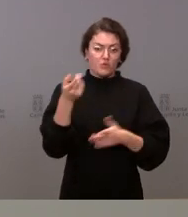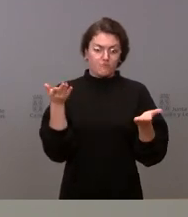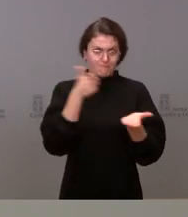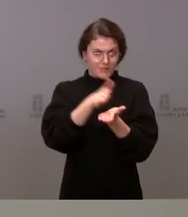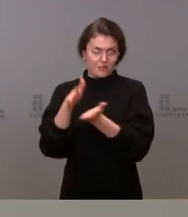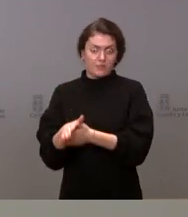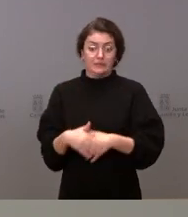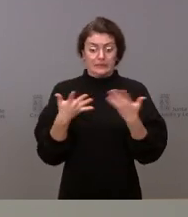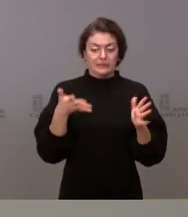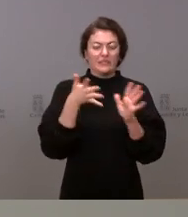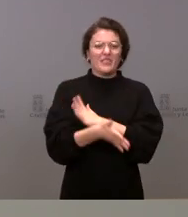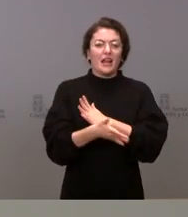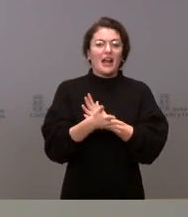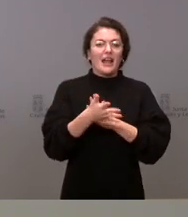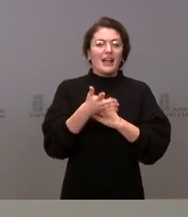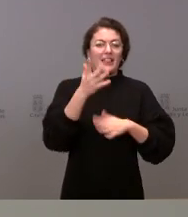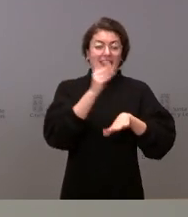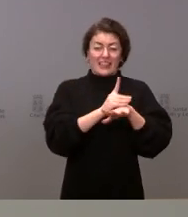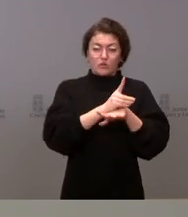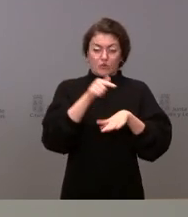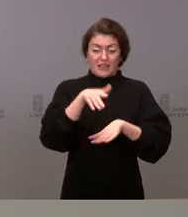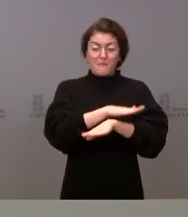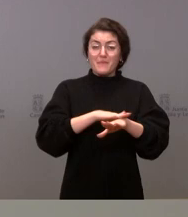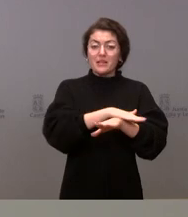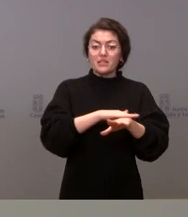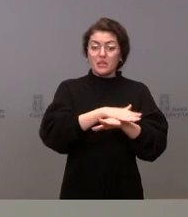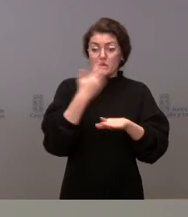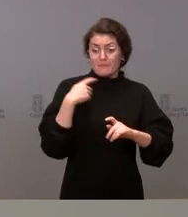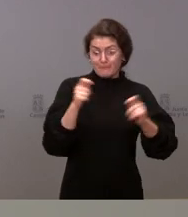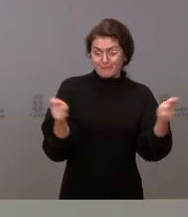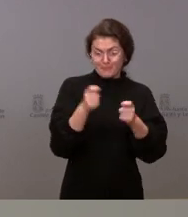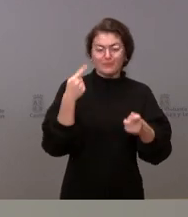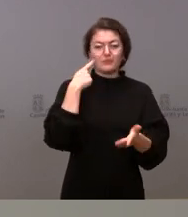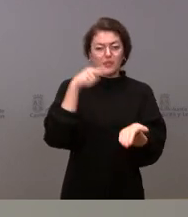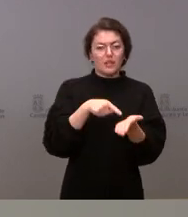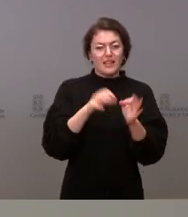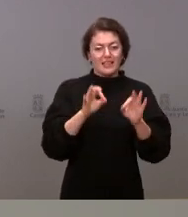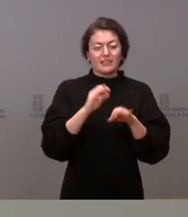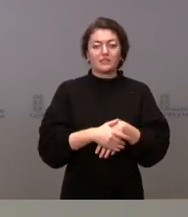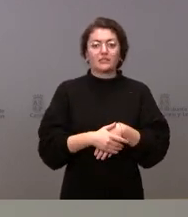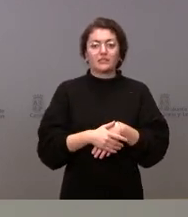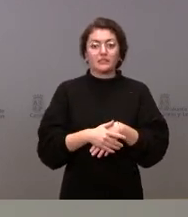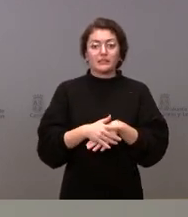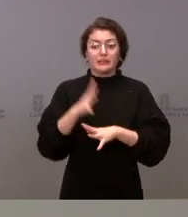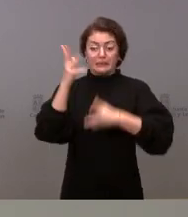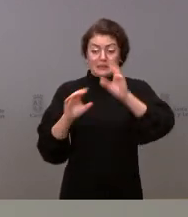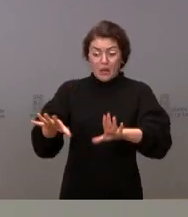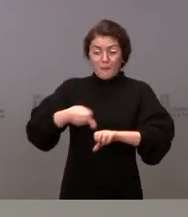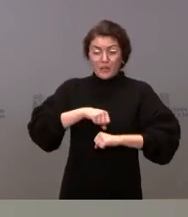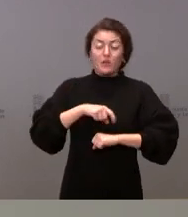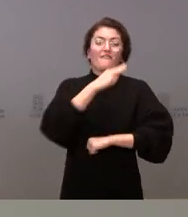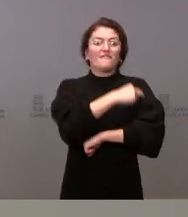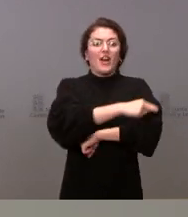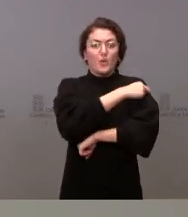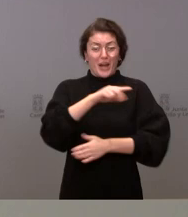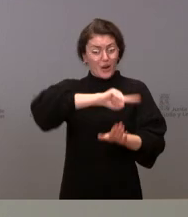datos del Ministerio se ha empezado a publicarse como se comprueba esto. La incidencia en personas completamente vacunadas es muy inferior a la